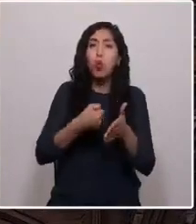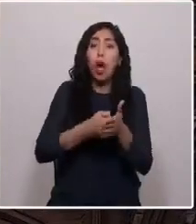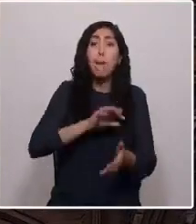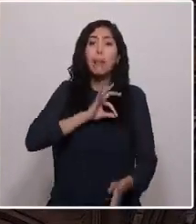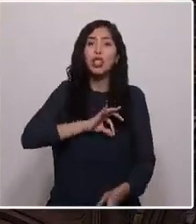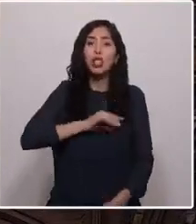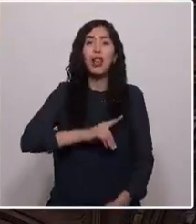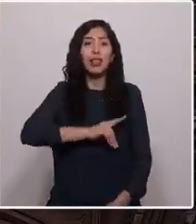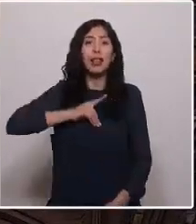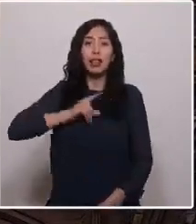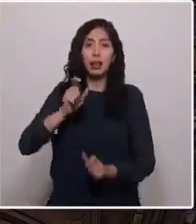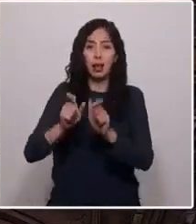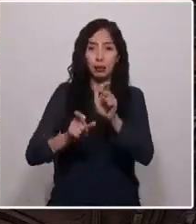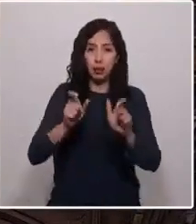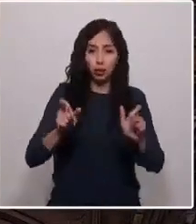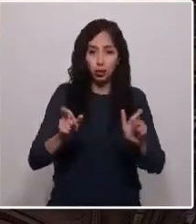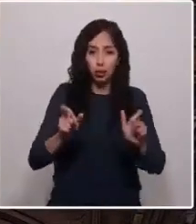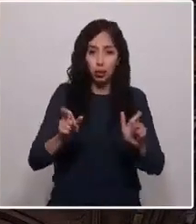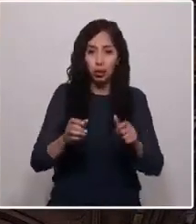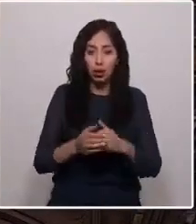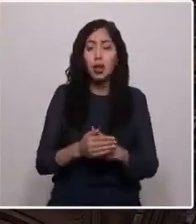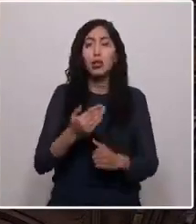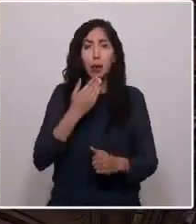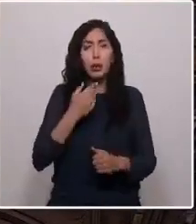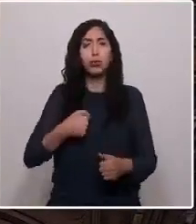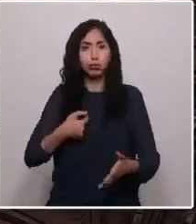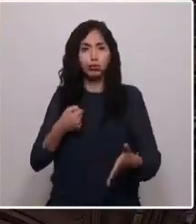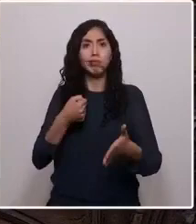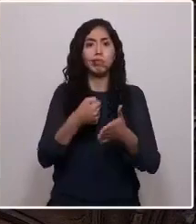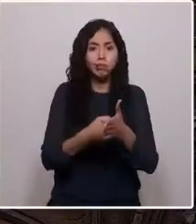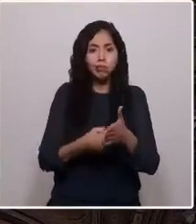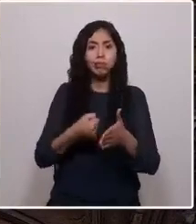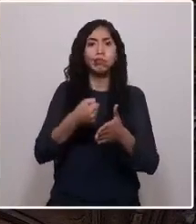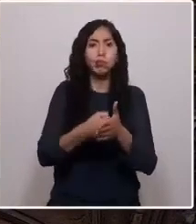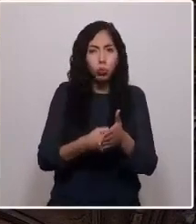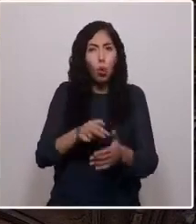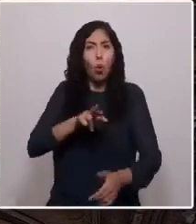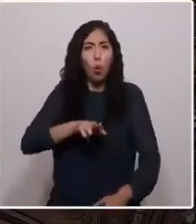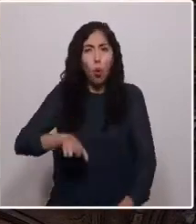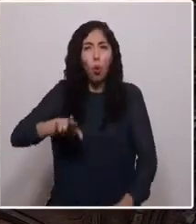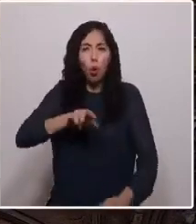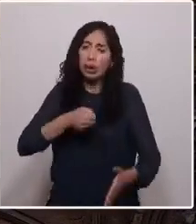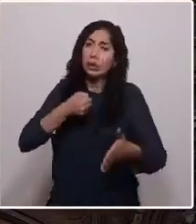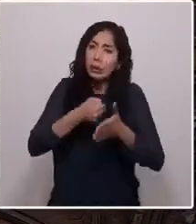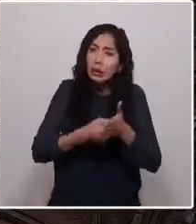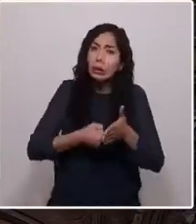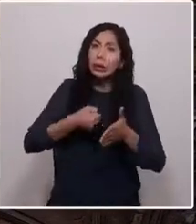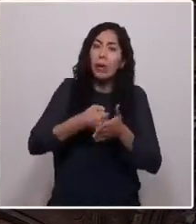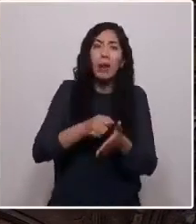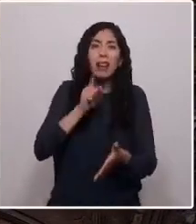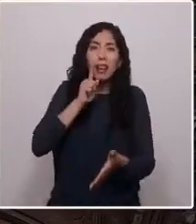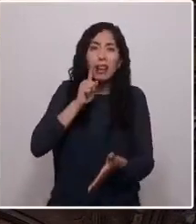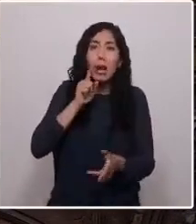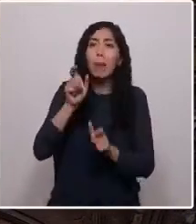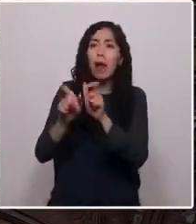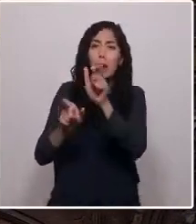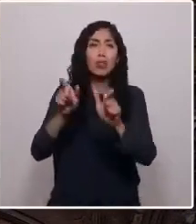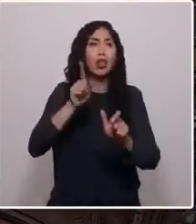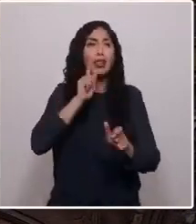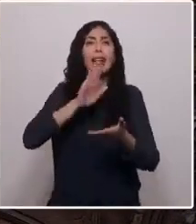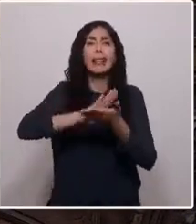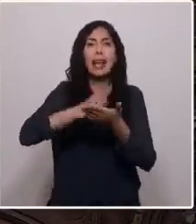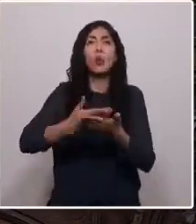aquí para poder también luchar incansablemente para que nuestra gente tenga una salud digna.